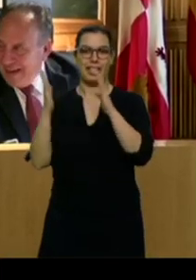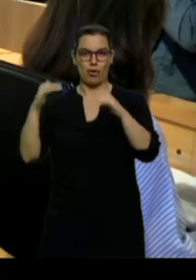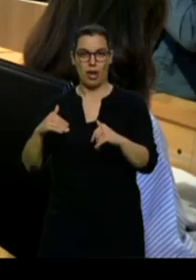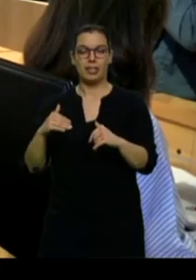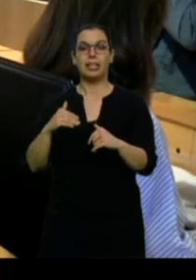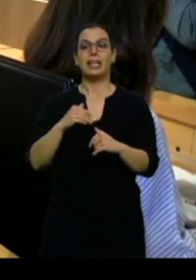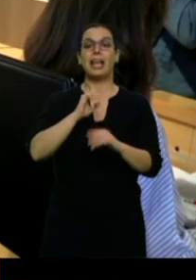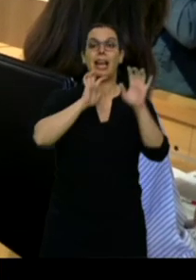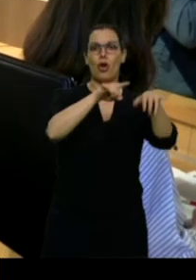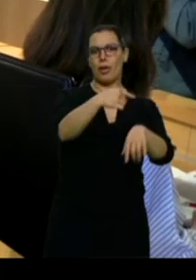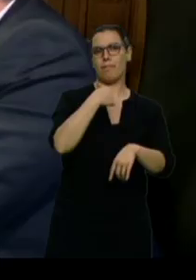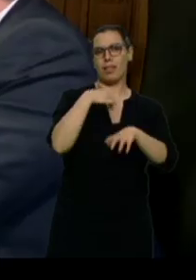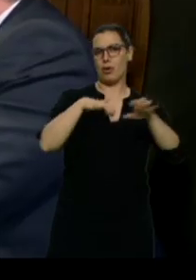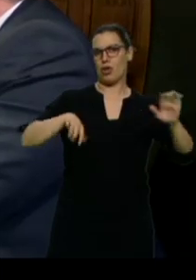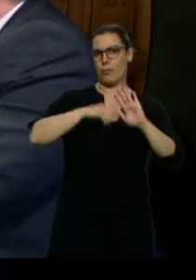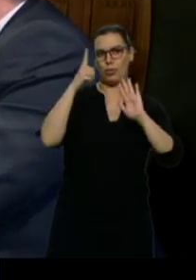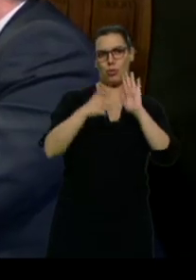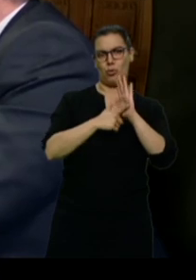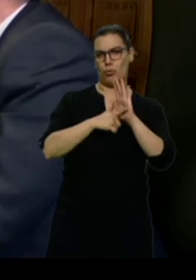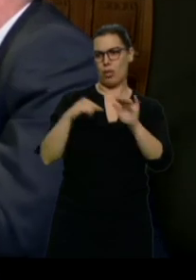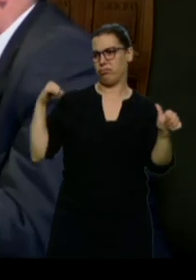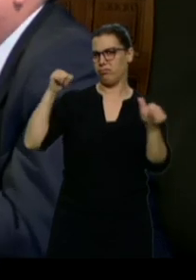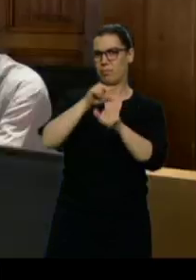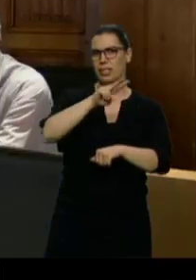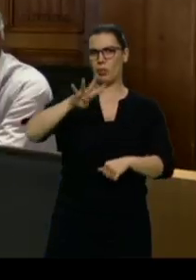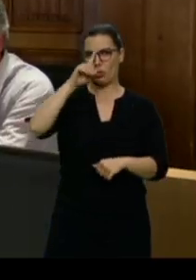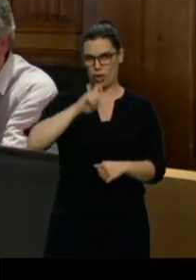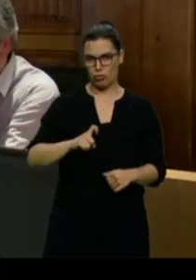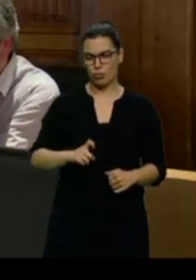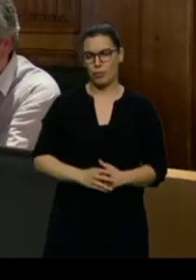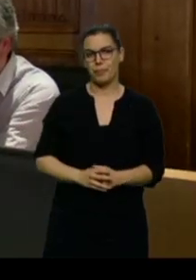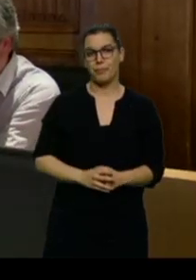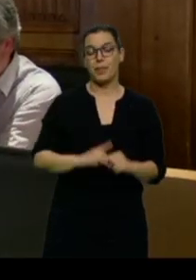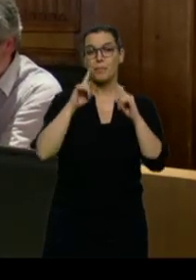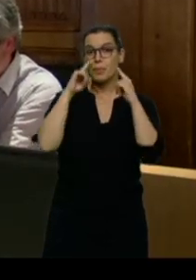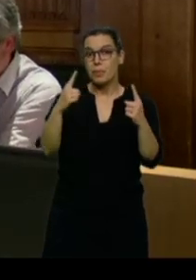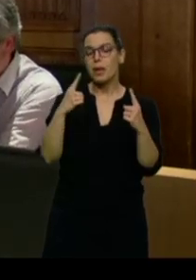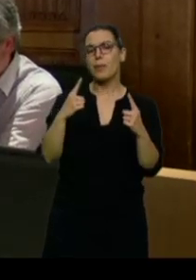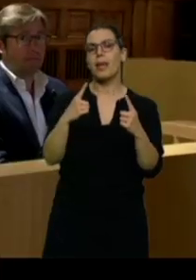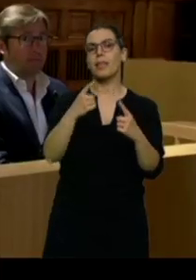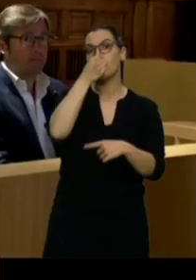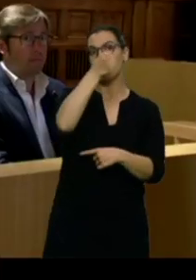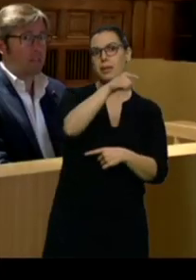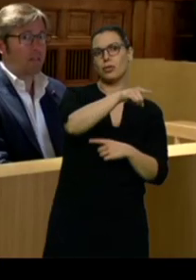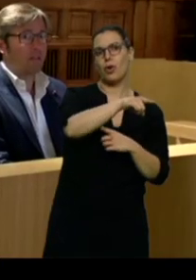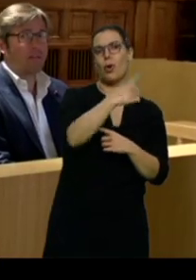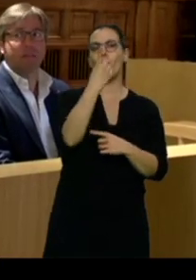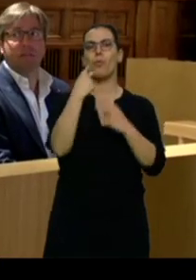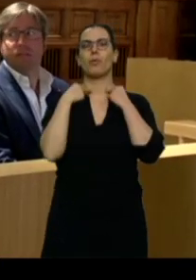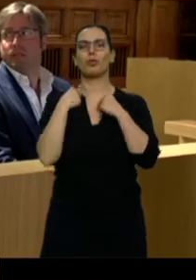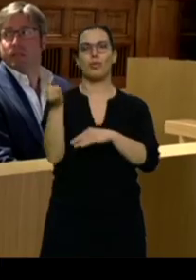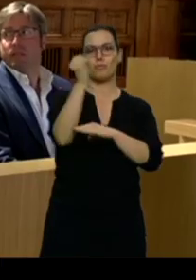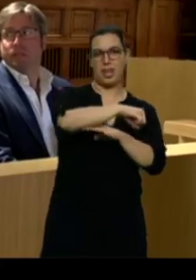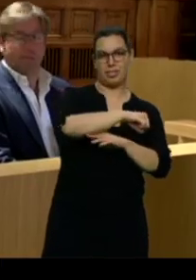pierden la mayoría absoluta con la que han contado en los últimos 24 años. Por primera vez el Partido Socialista saca un diputado más que el Partido